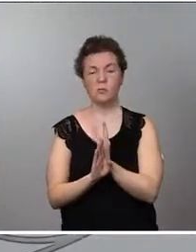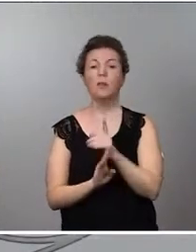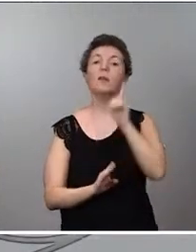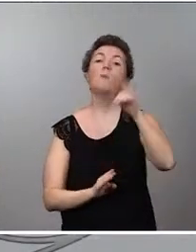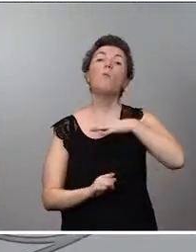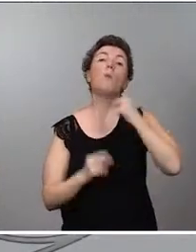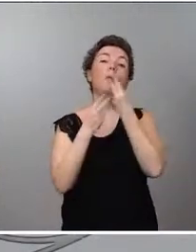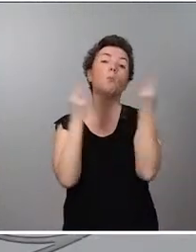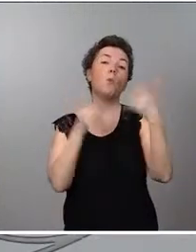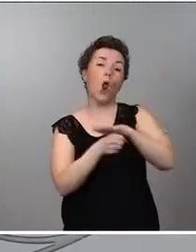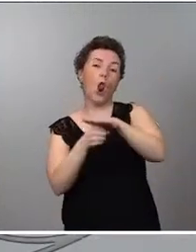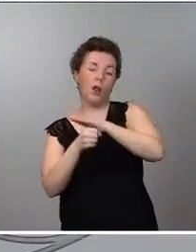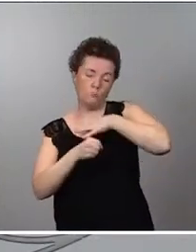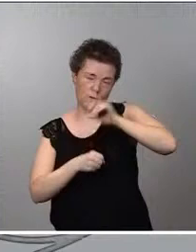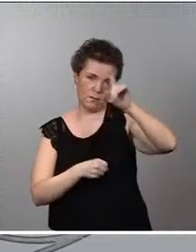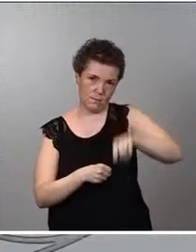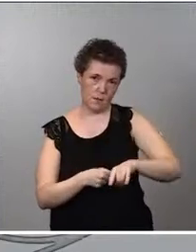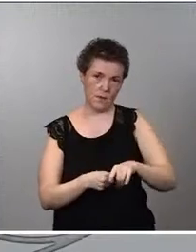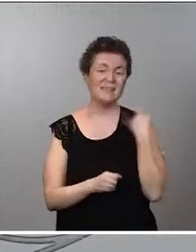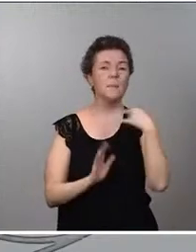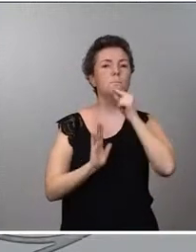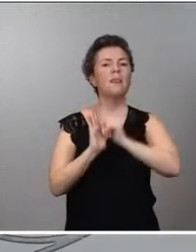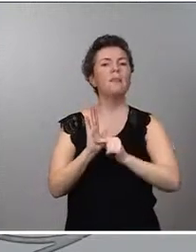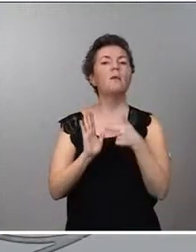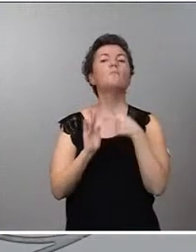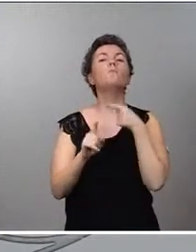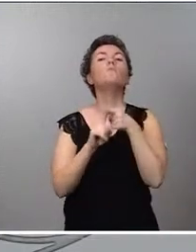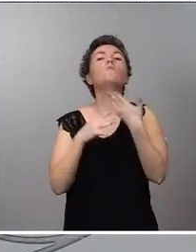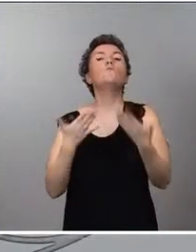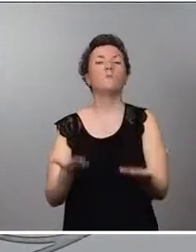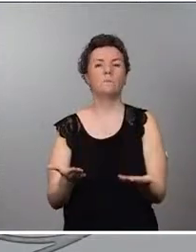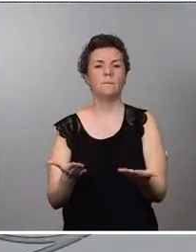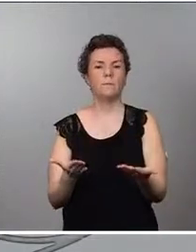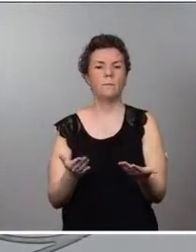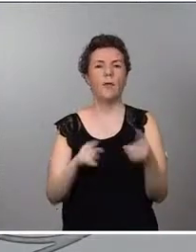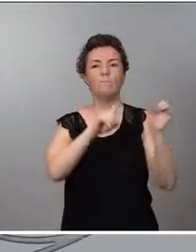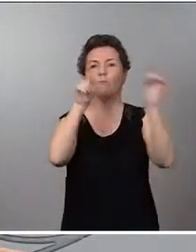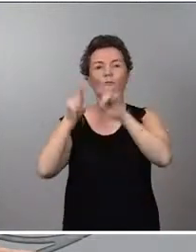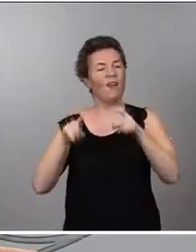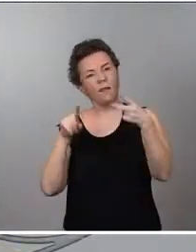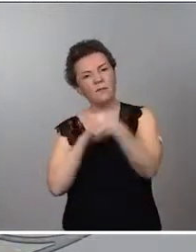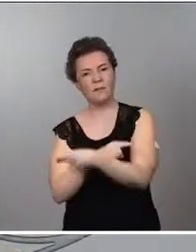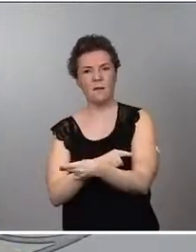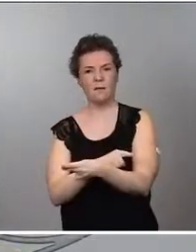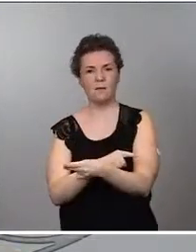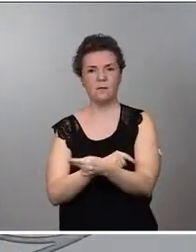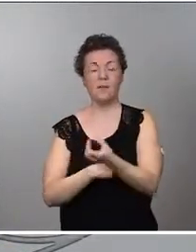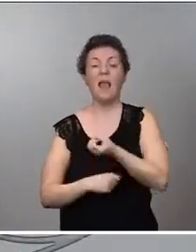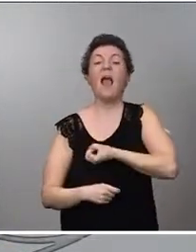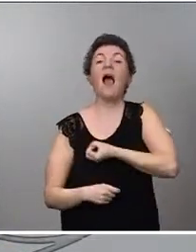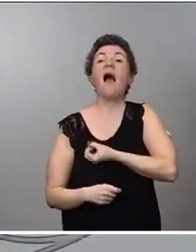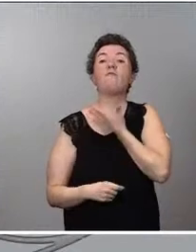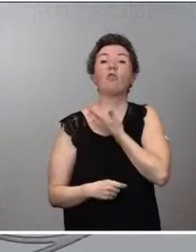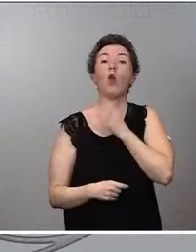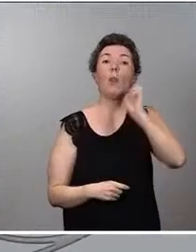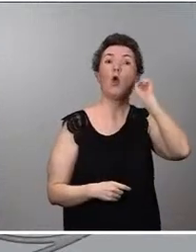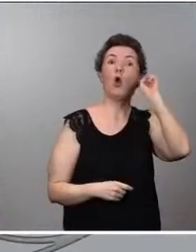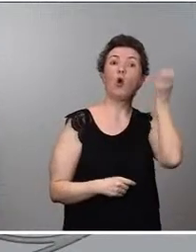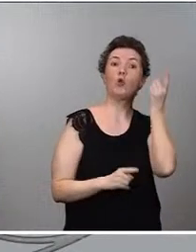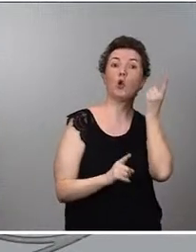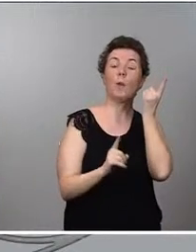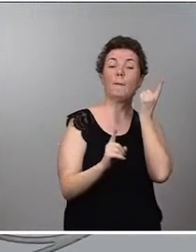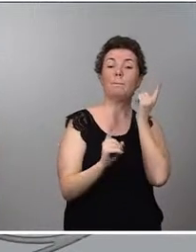local. Digamos que esta medida lo que pretende es que no haya movilidad, es decir, que aficiones del partido que